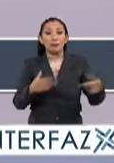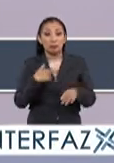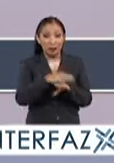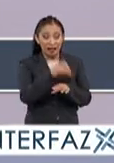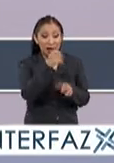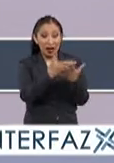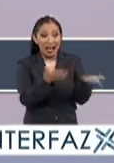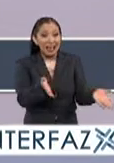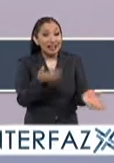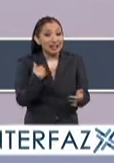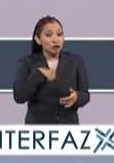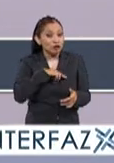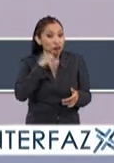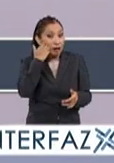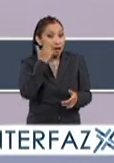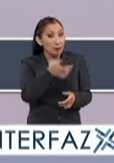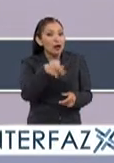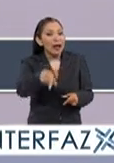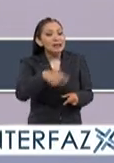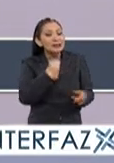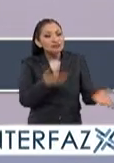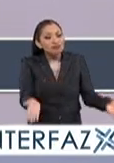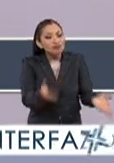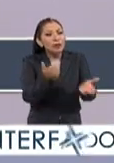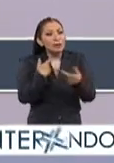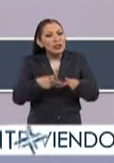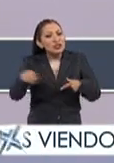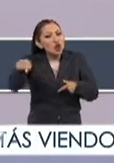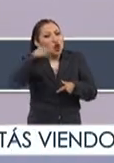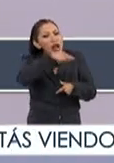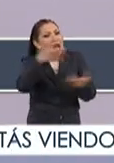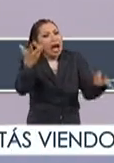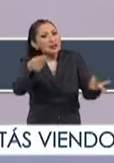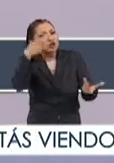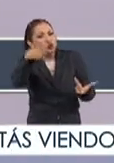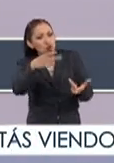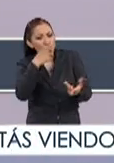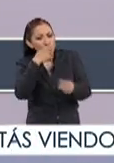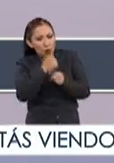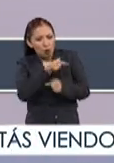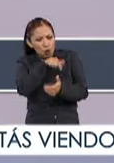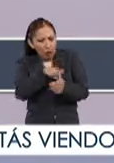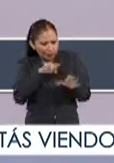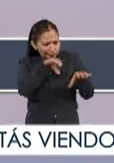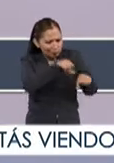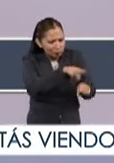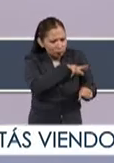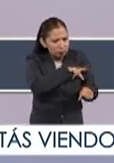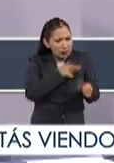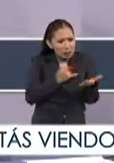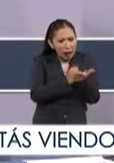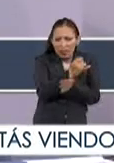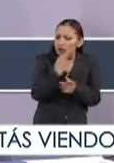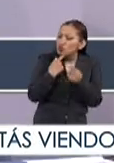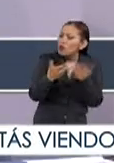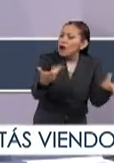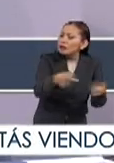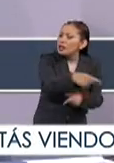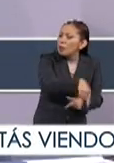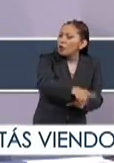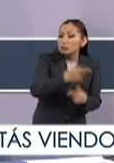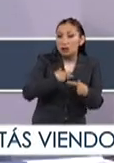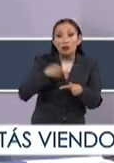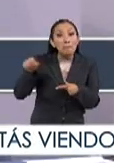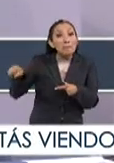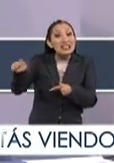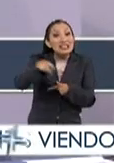partir de esto lo que nosotros queremos generar es empoderar a la ciudadanía para que se hagan propios espacios públicos a través de tomas de decisiones. Es decir, que la